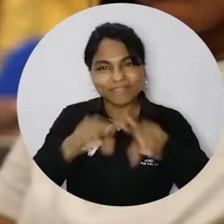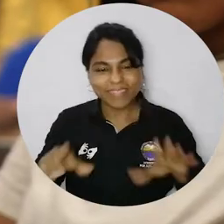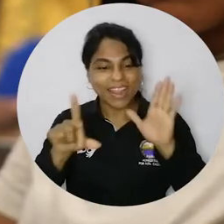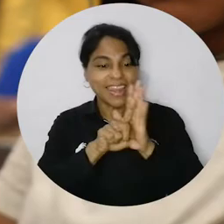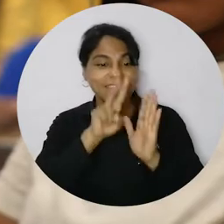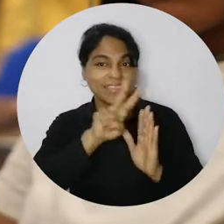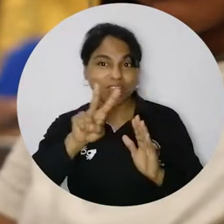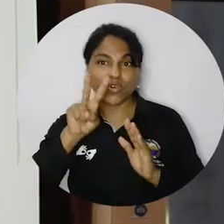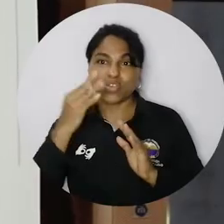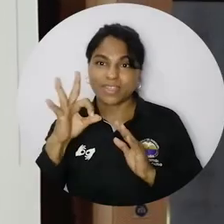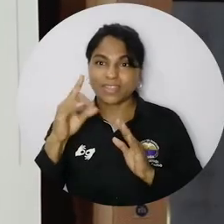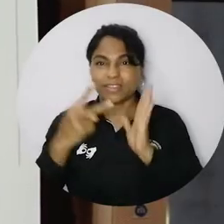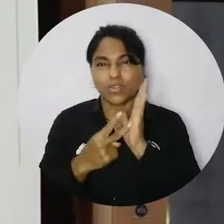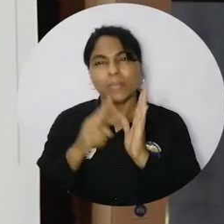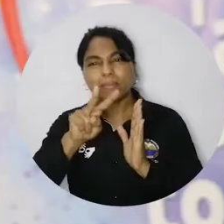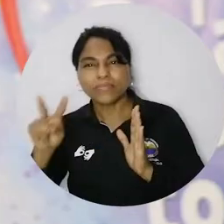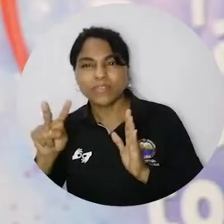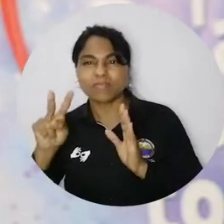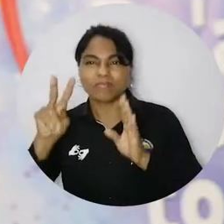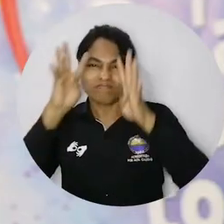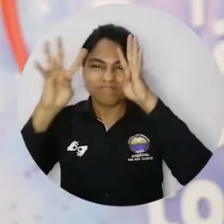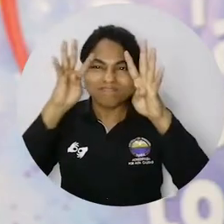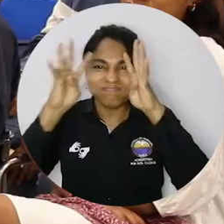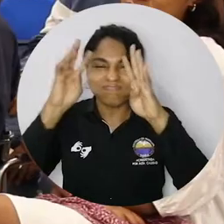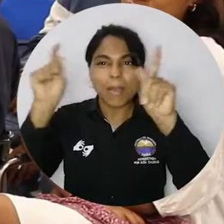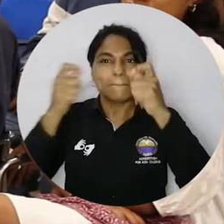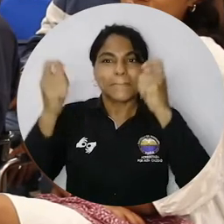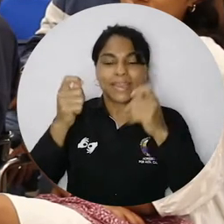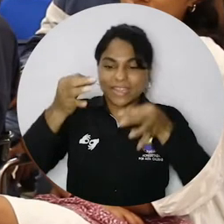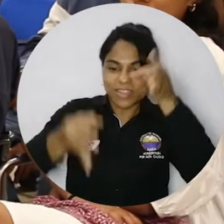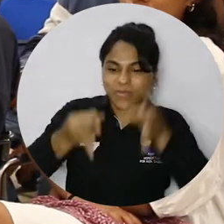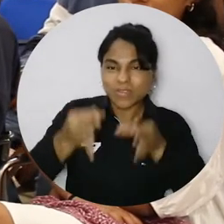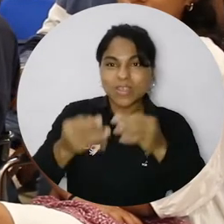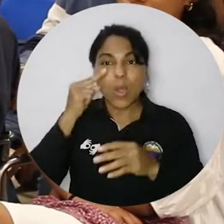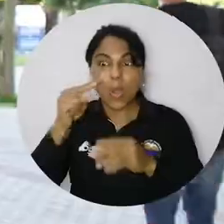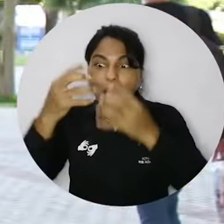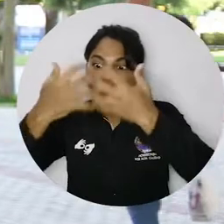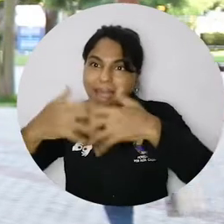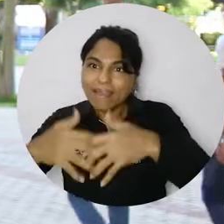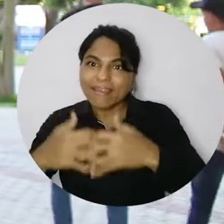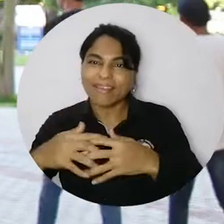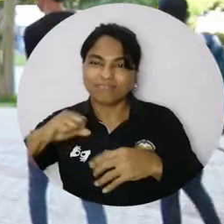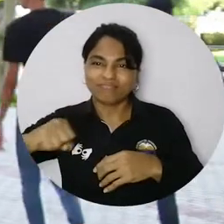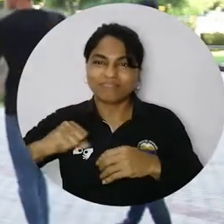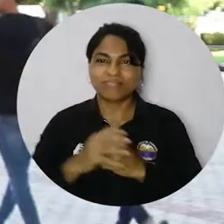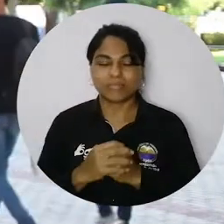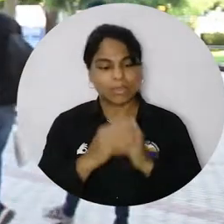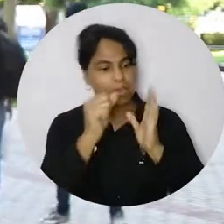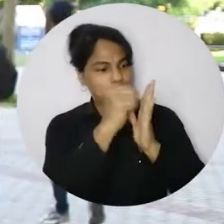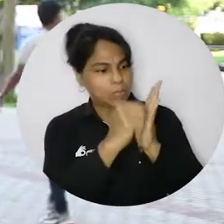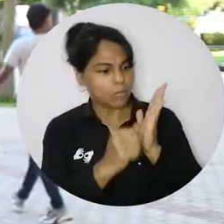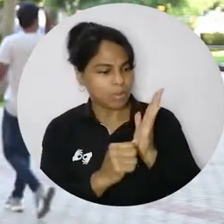Penal, Ley 2213 del 2022 e Innovación y Marketing Jurídico, una visión empresarial del derecho. Es un programa que está